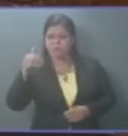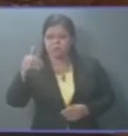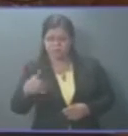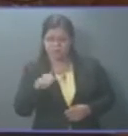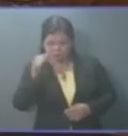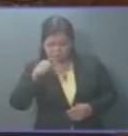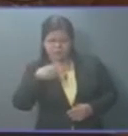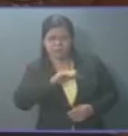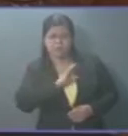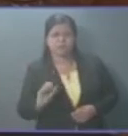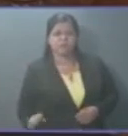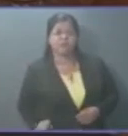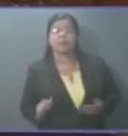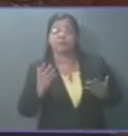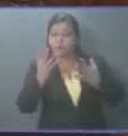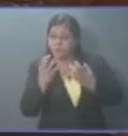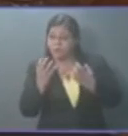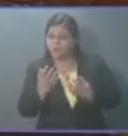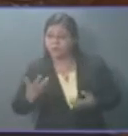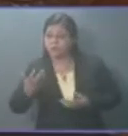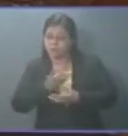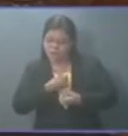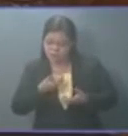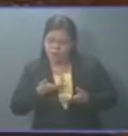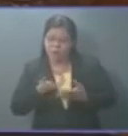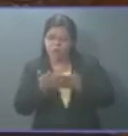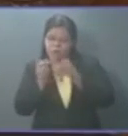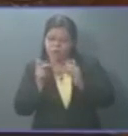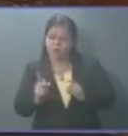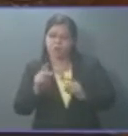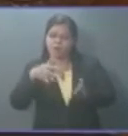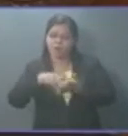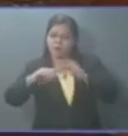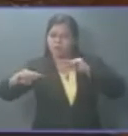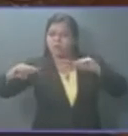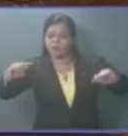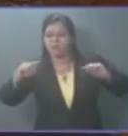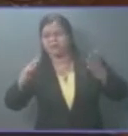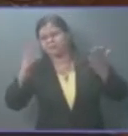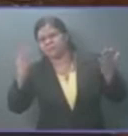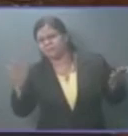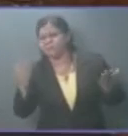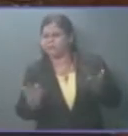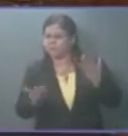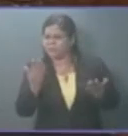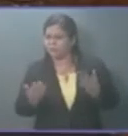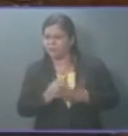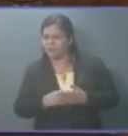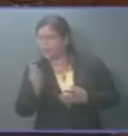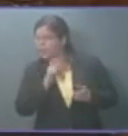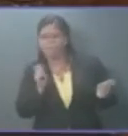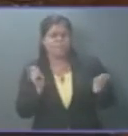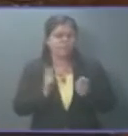pueblo por generar un espacio democrático que le puede parecer imperfecto a